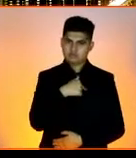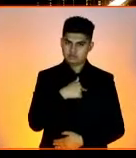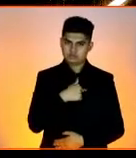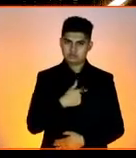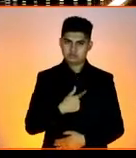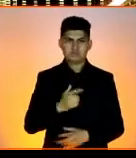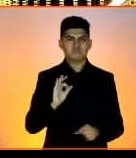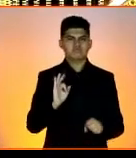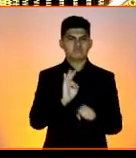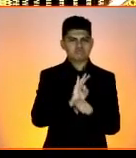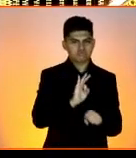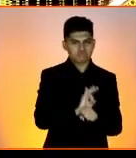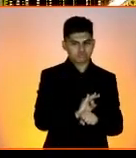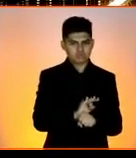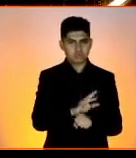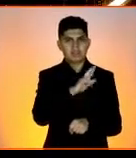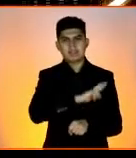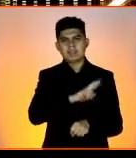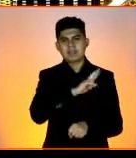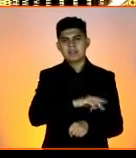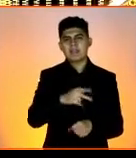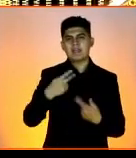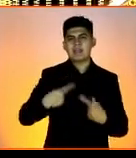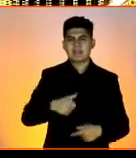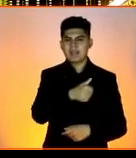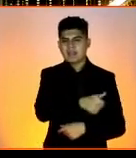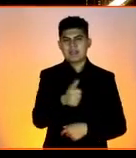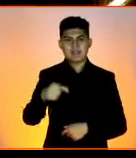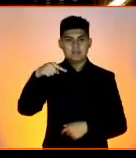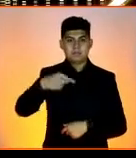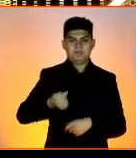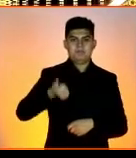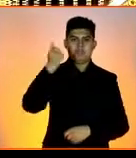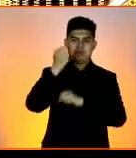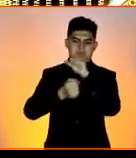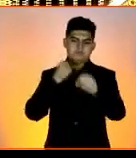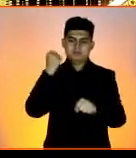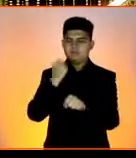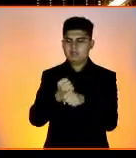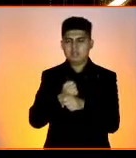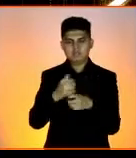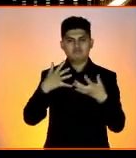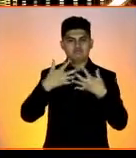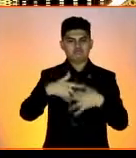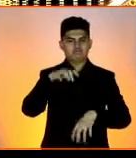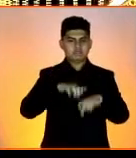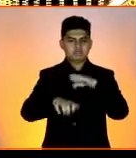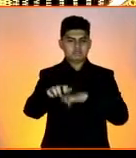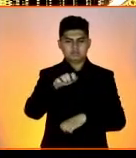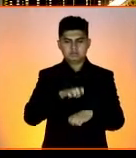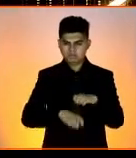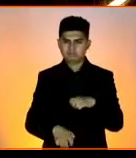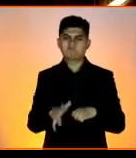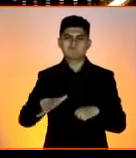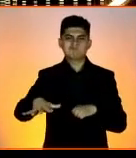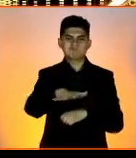Seguridad Privada Patrimonial y Personal, y este es nuestro primer año como empresa socialmente responsable.